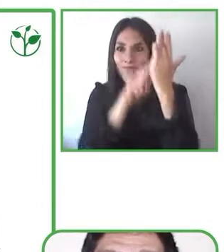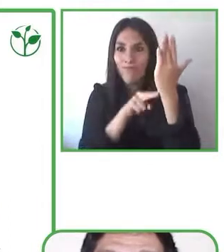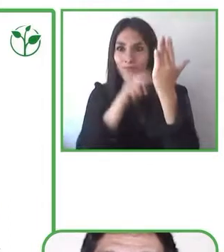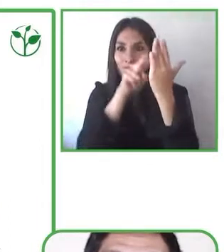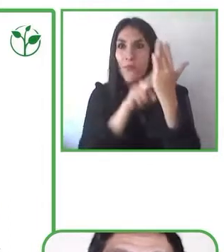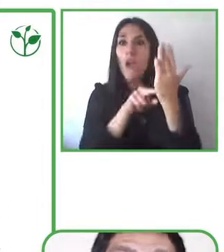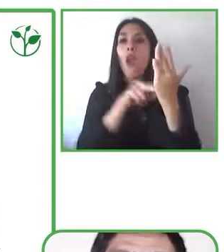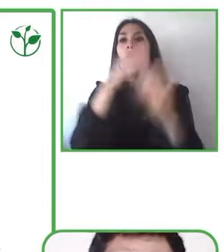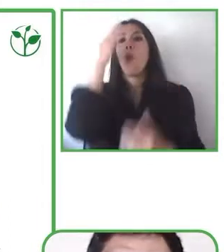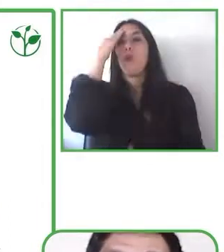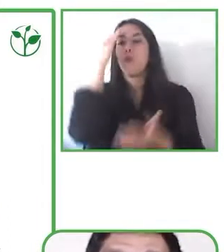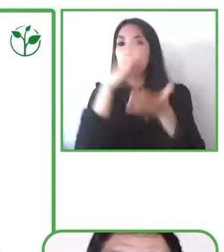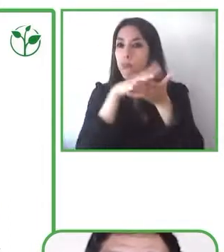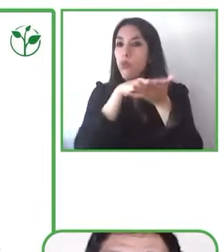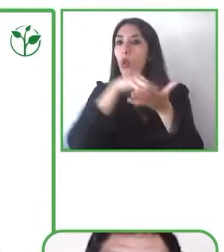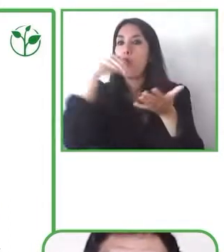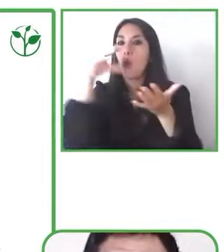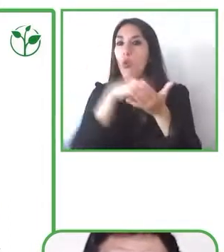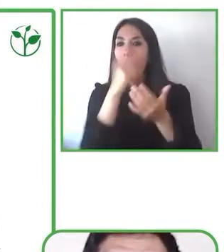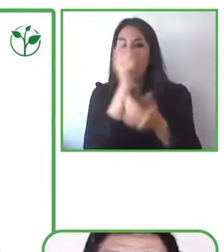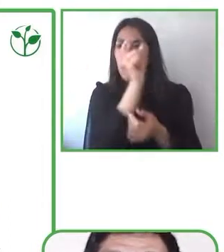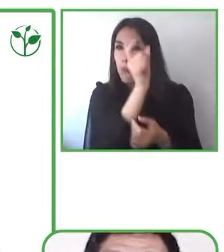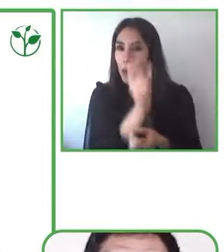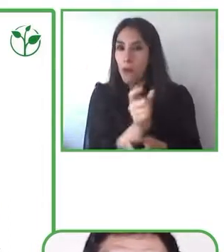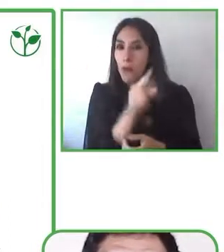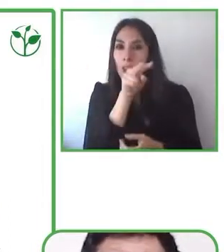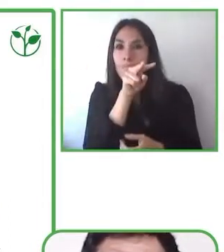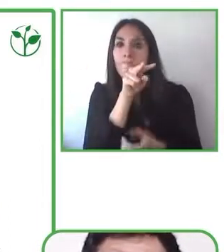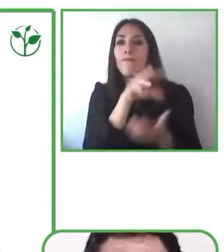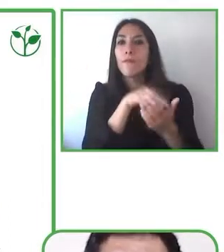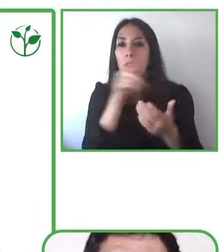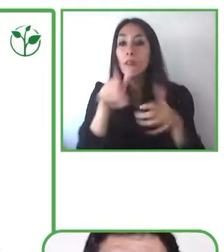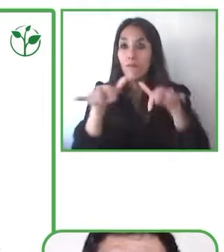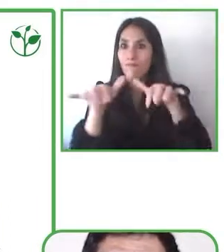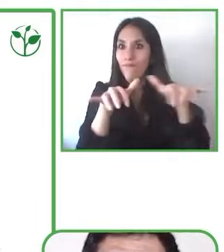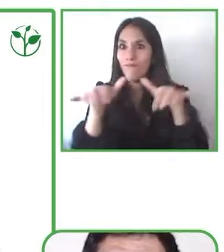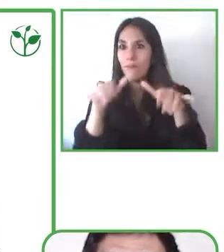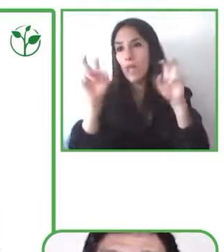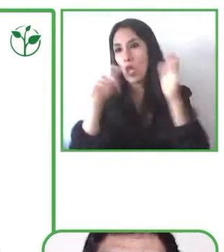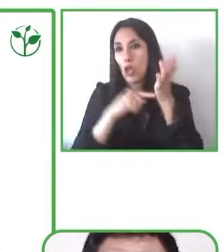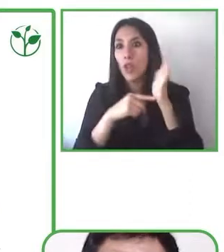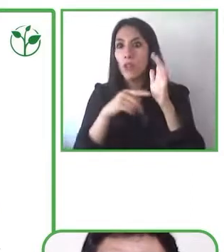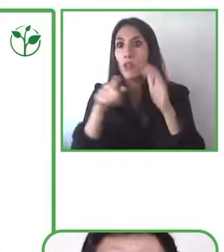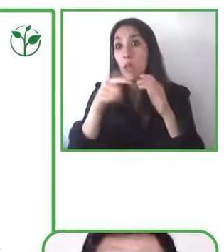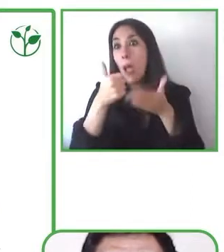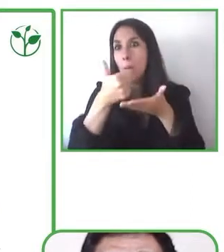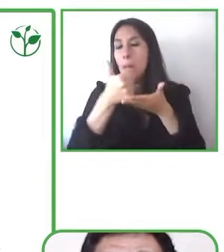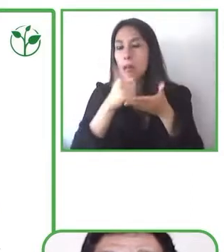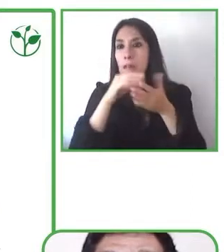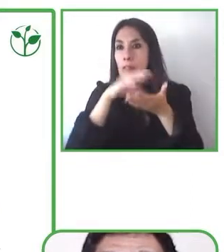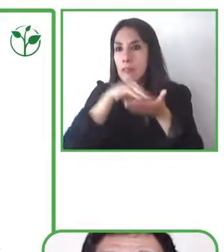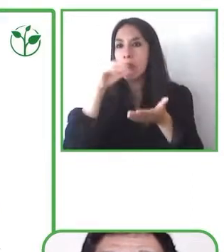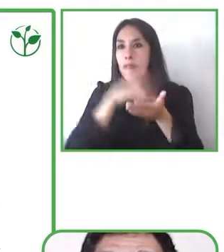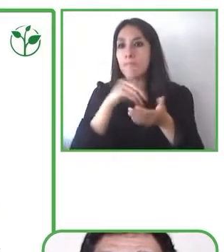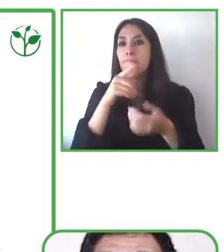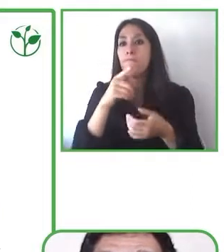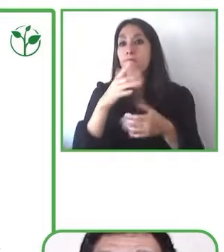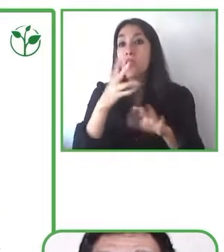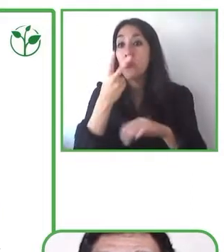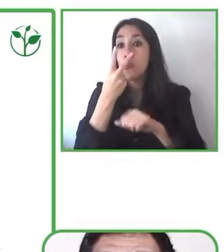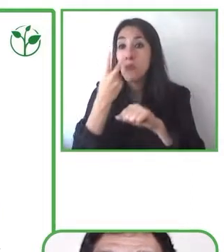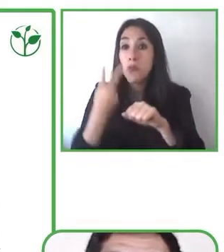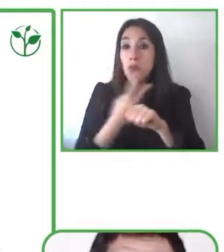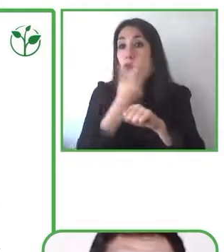estos dispositivos. Pensamos también que la solución tecnológica, pues es flexible en términos también de